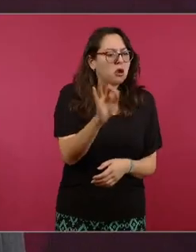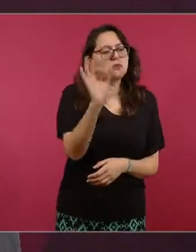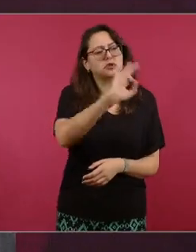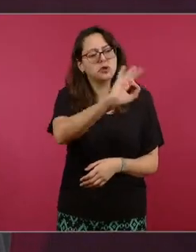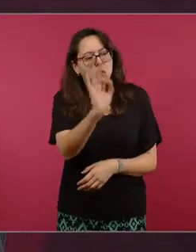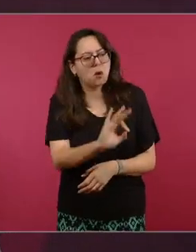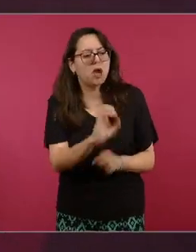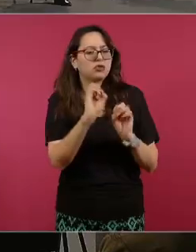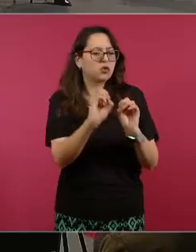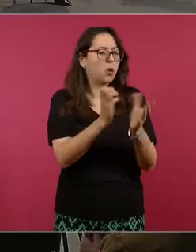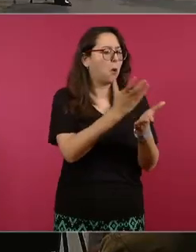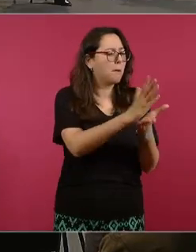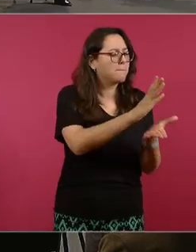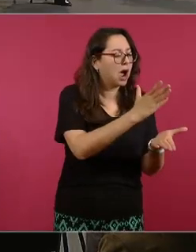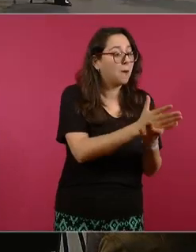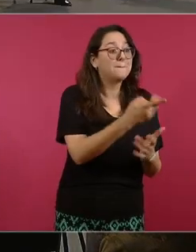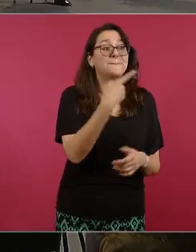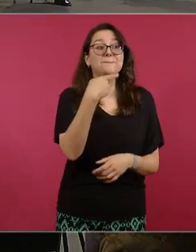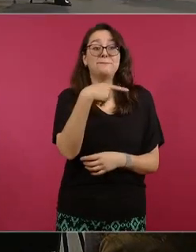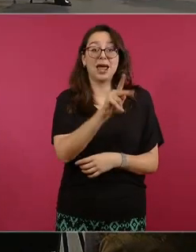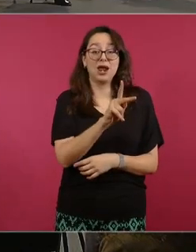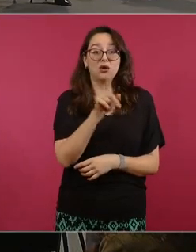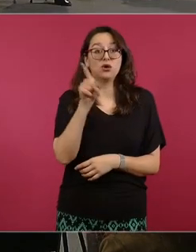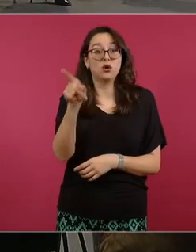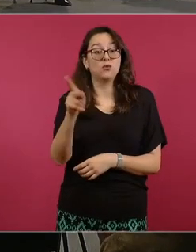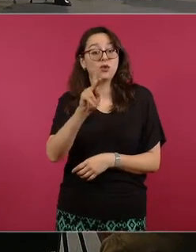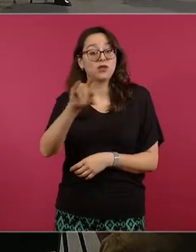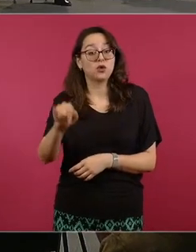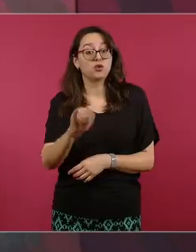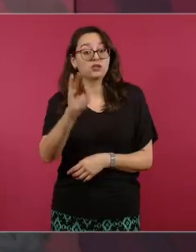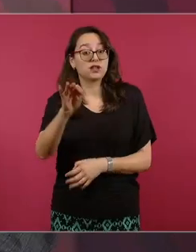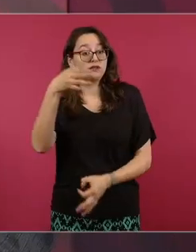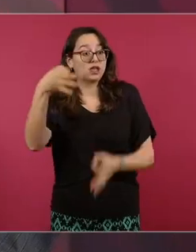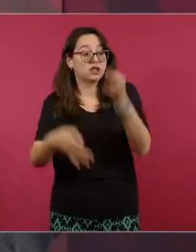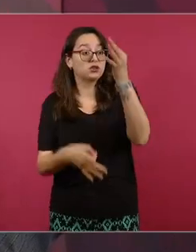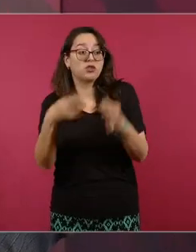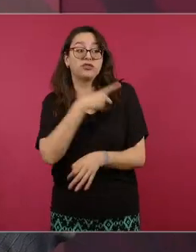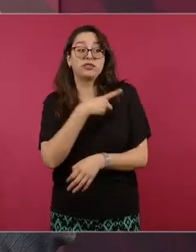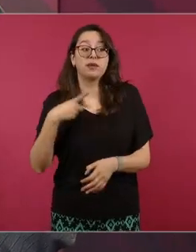se le planteó y dijo no